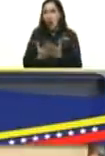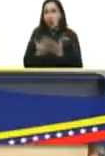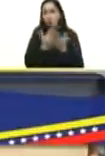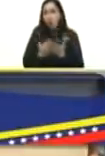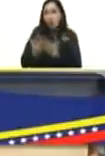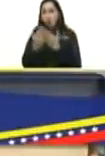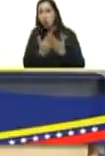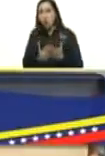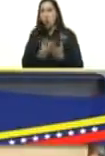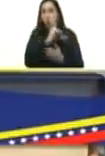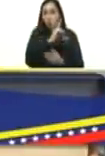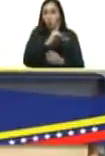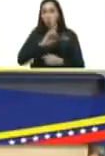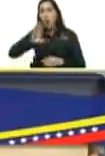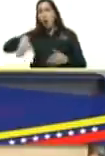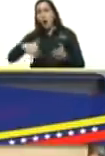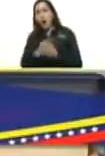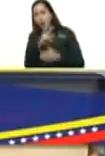la calificación